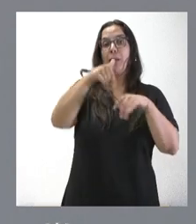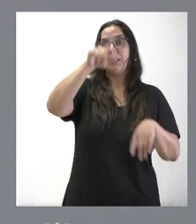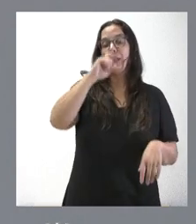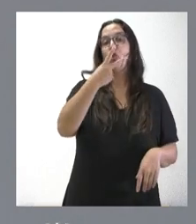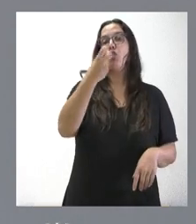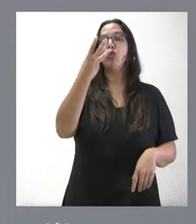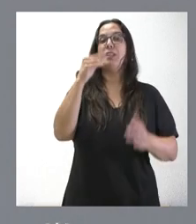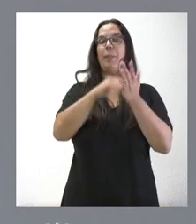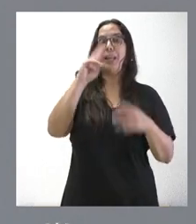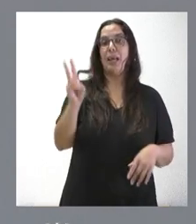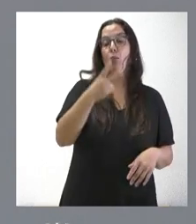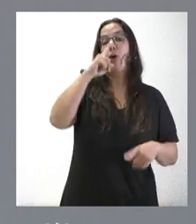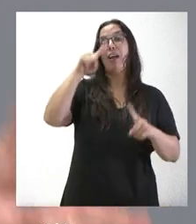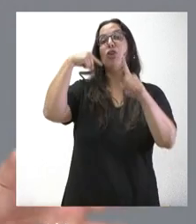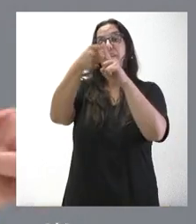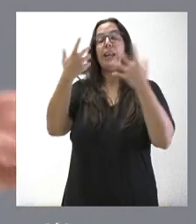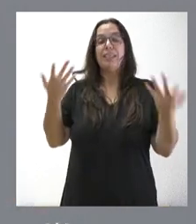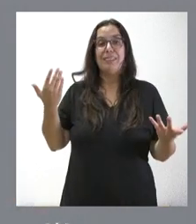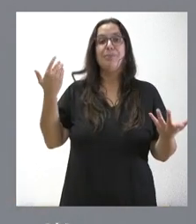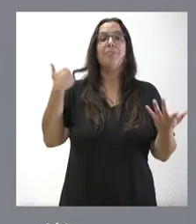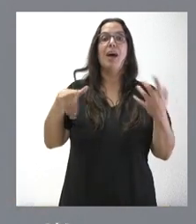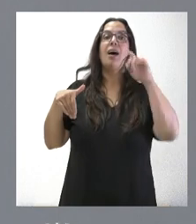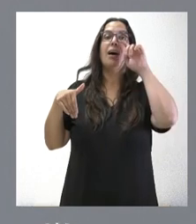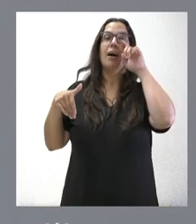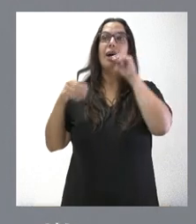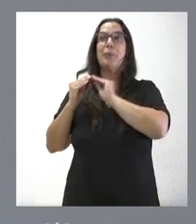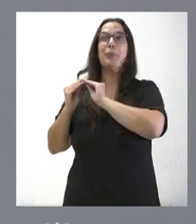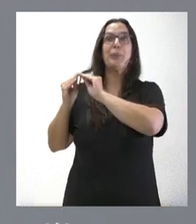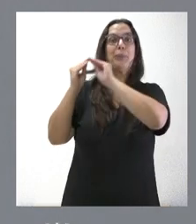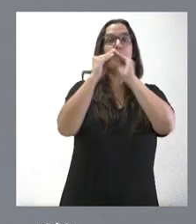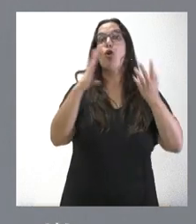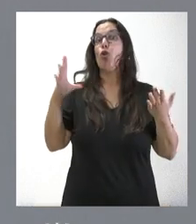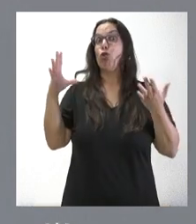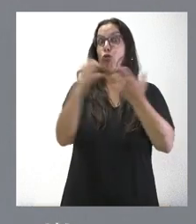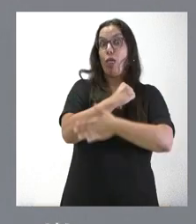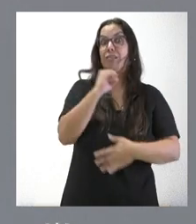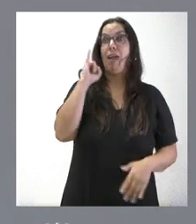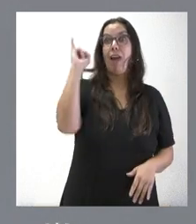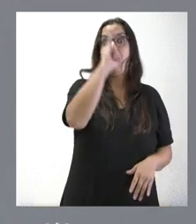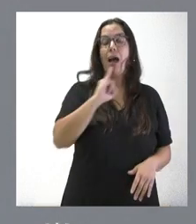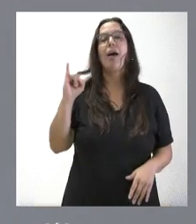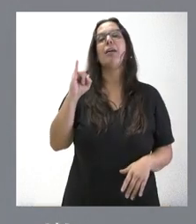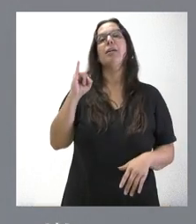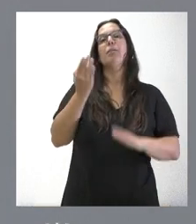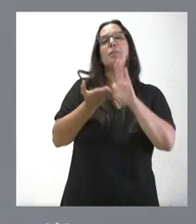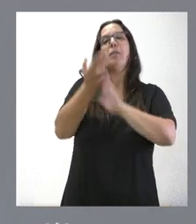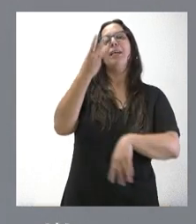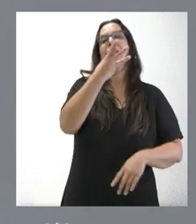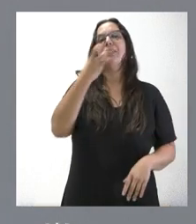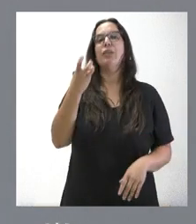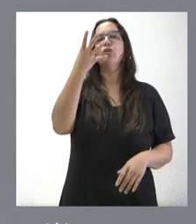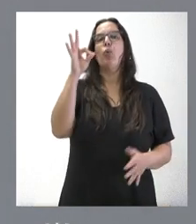.000 euros y, como el año 2024 dispondremos ya de todas las ubicaciones del primer momento del ejercicio, el coste ascenderá a 350